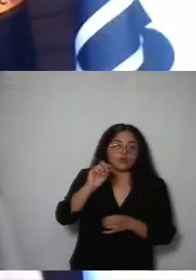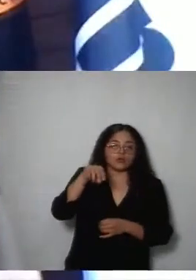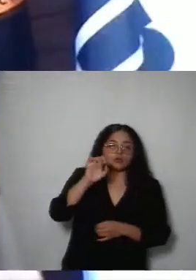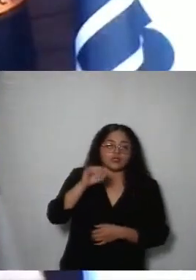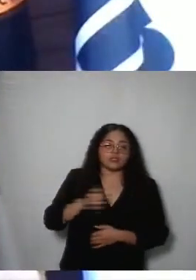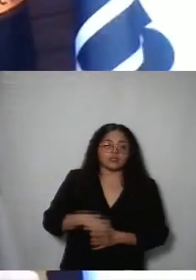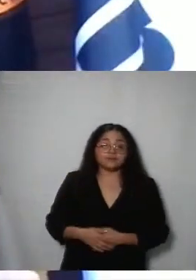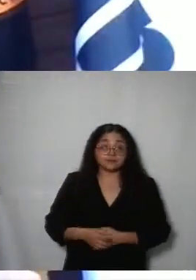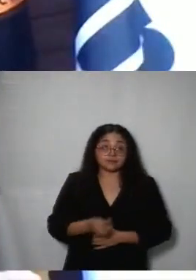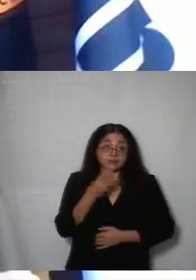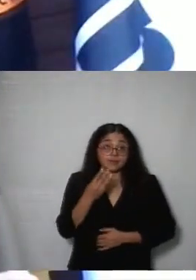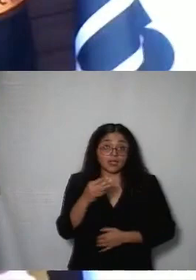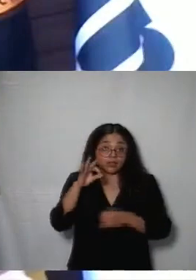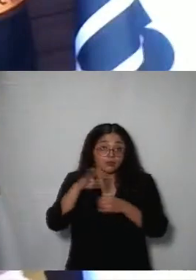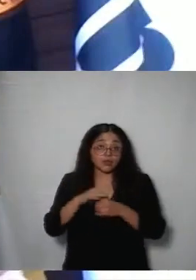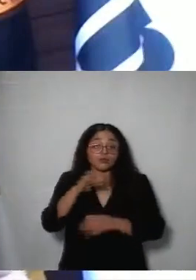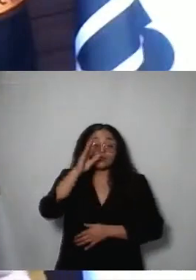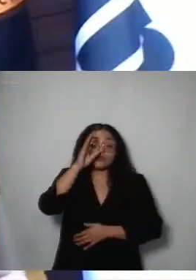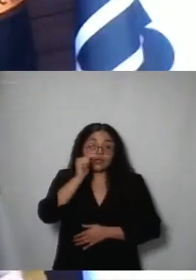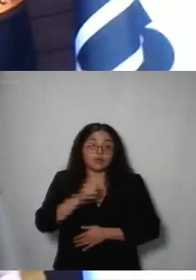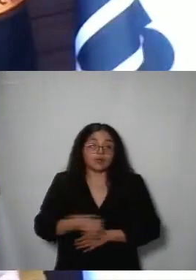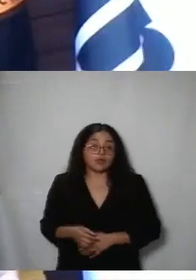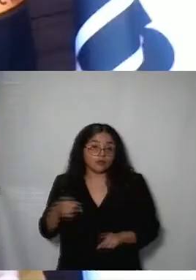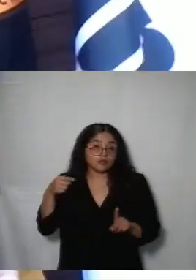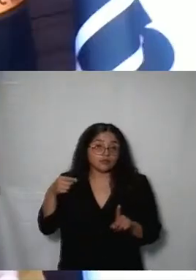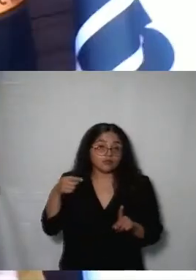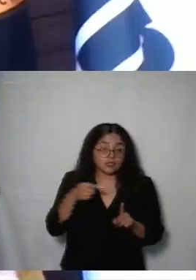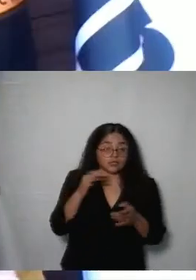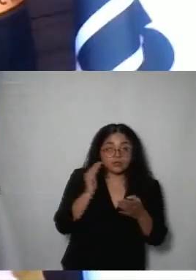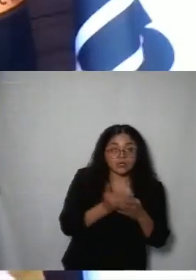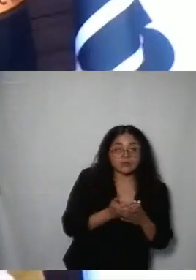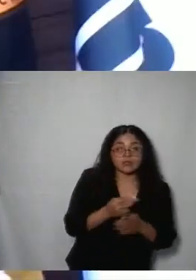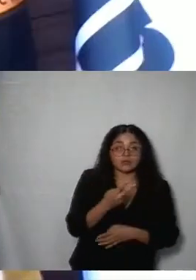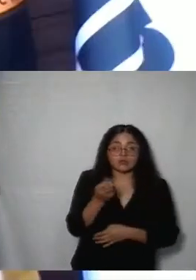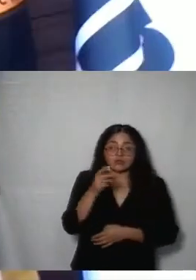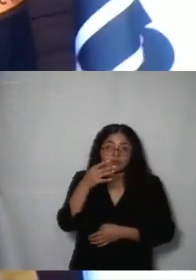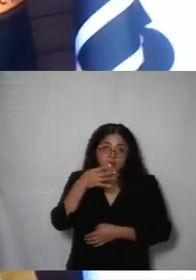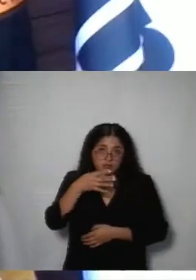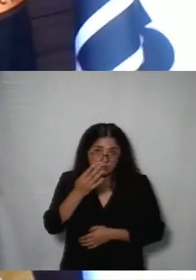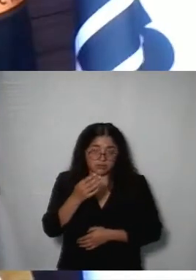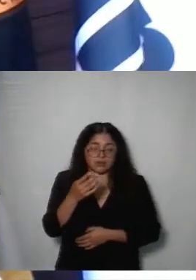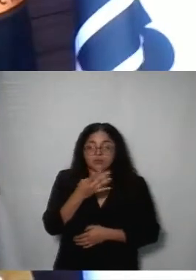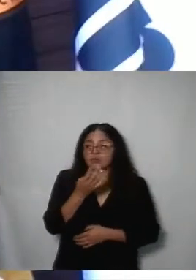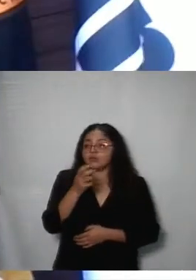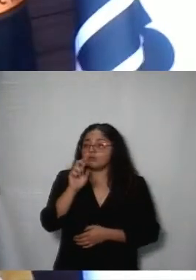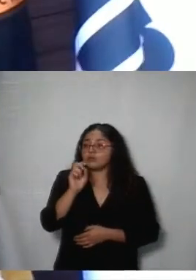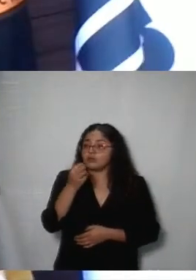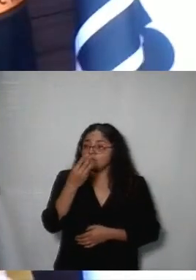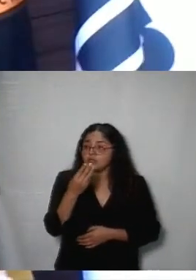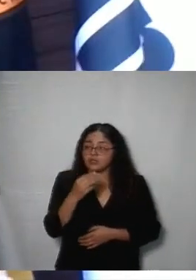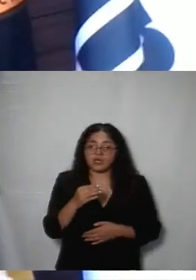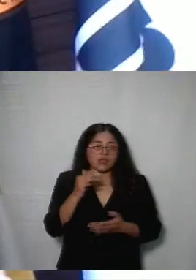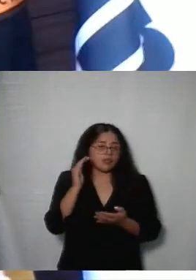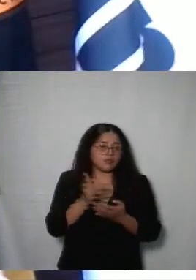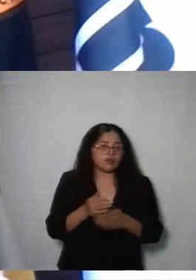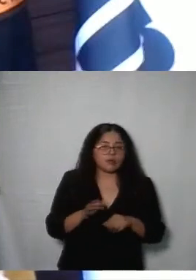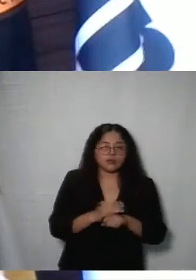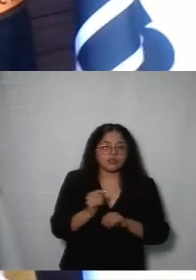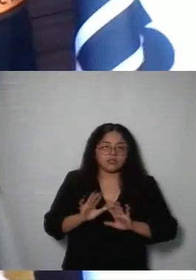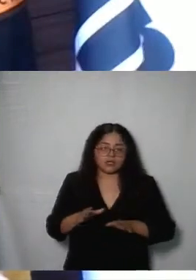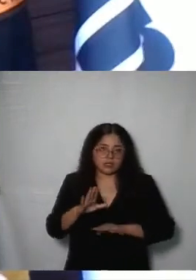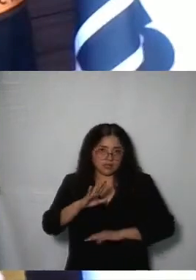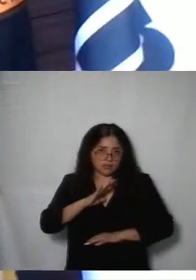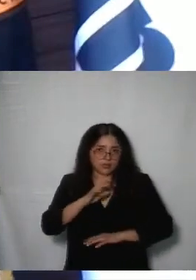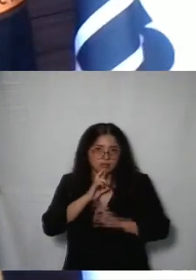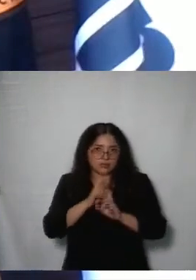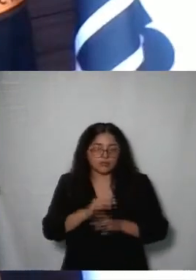se aprueba por mayoría de tres votos a favor que el sentido de los recursos de revisión 214 y 433 será el de sobreceder por quedar sin materia